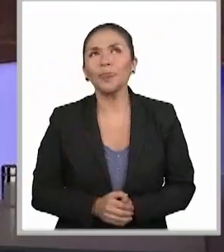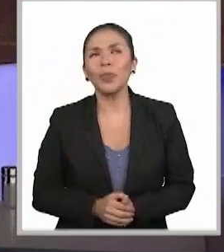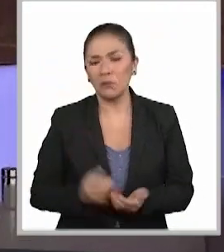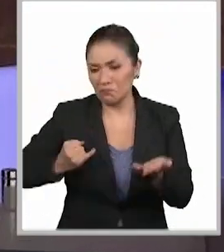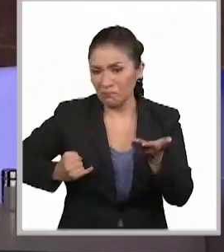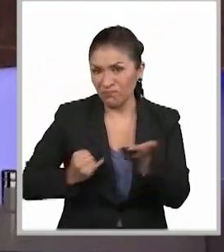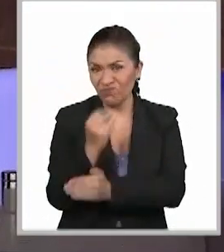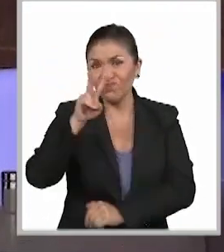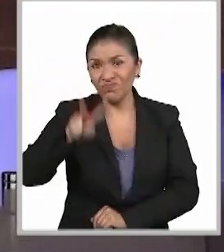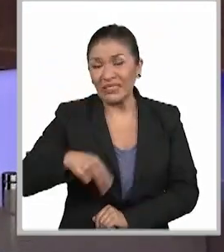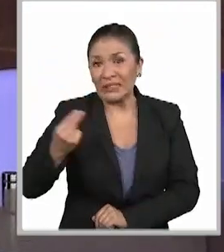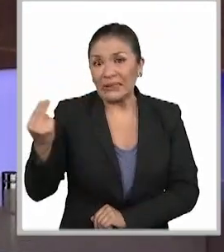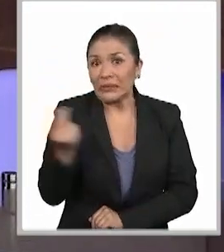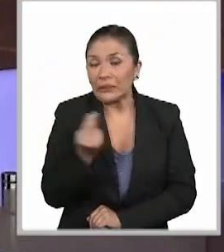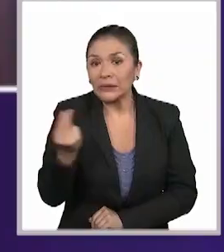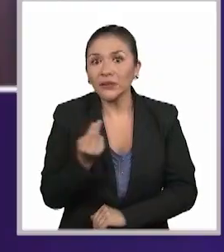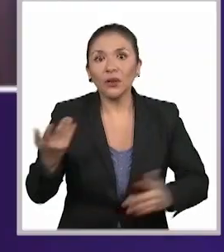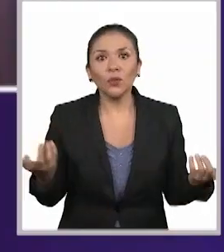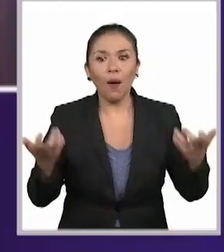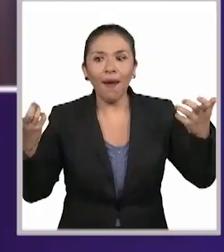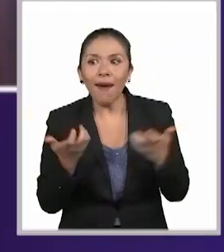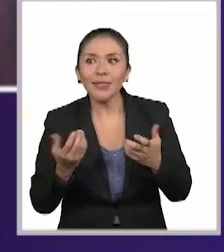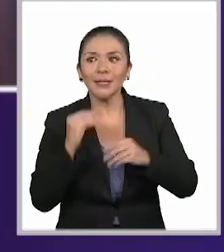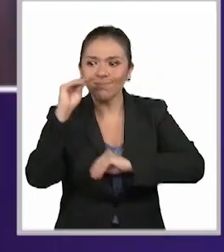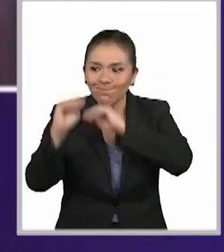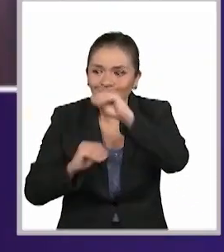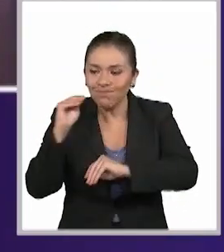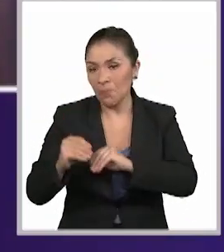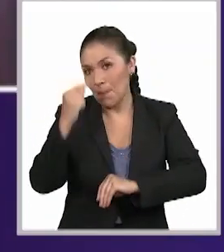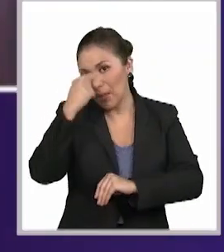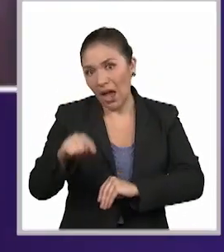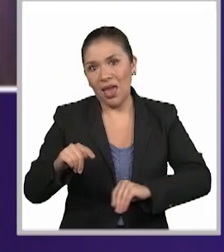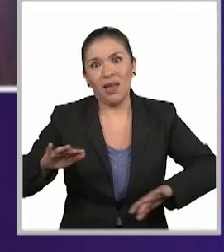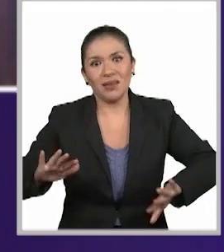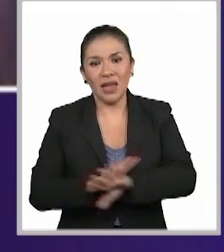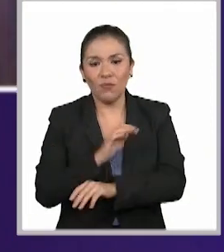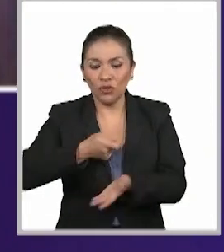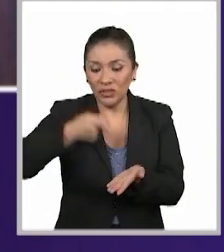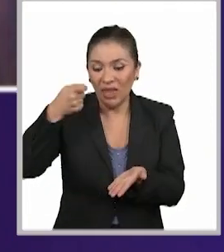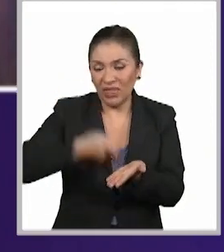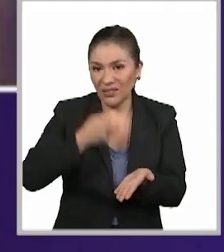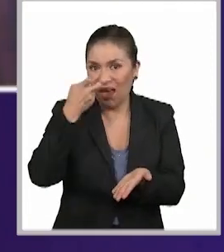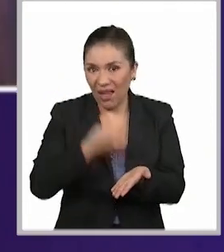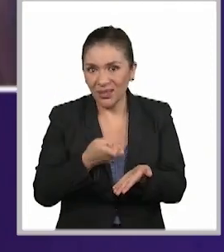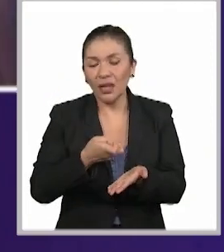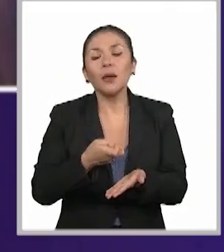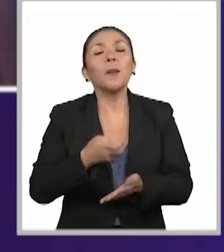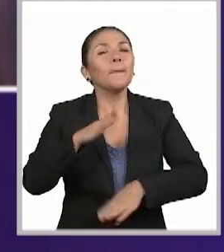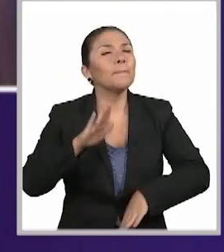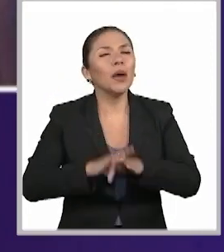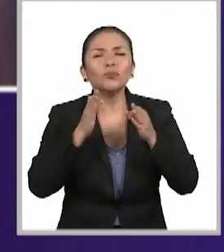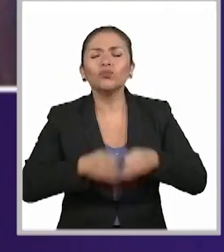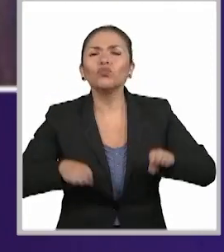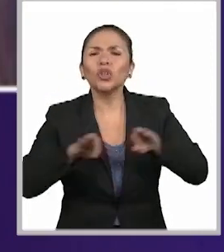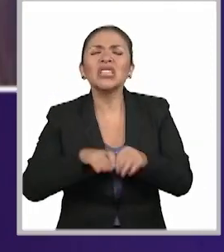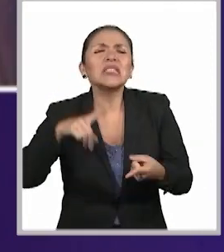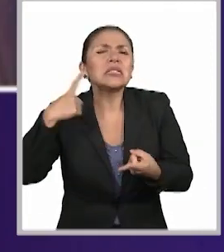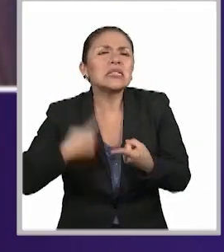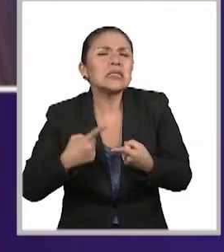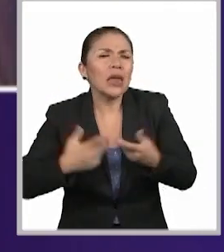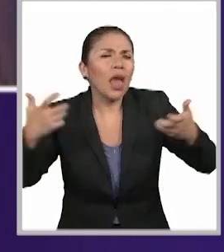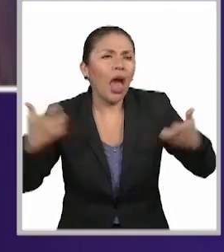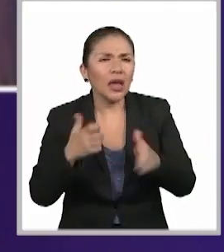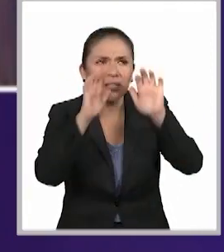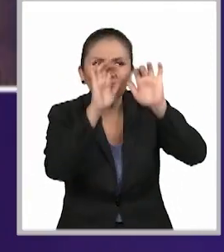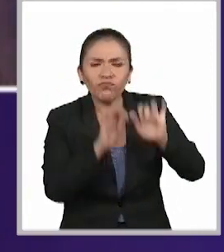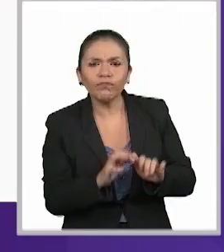¿cuándo se determina la necesidad de realizar este tipo de sentencias? Y sobre todo, ¿quién es